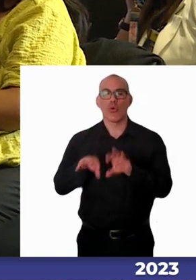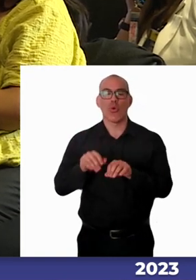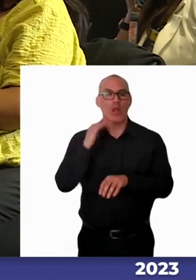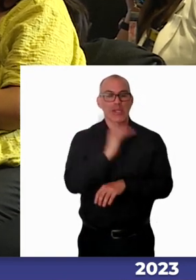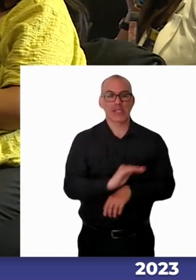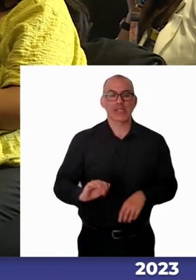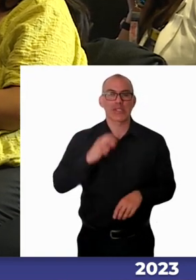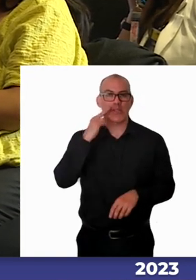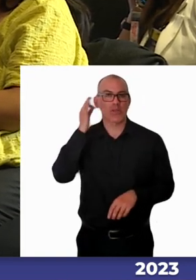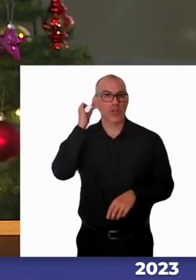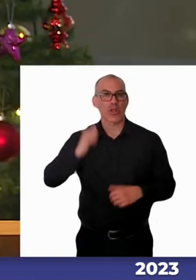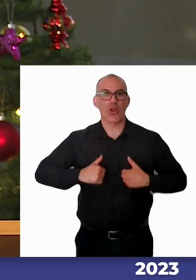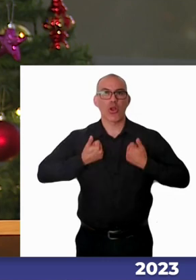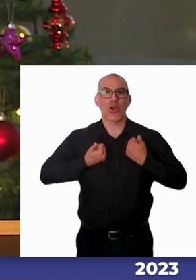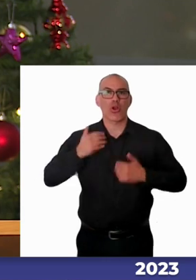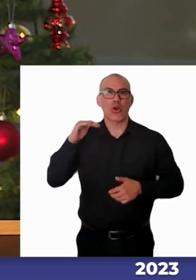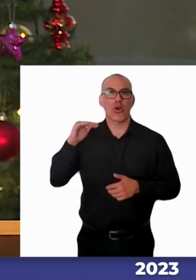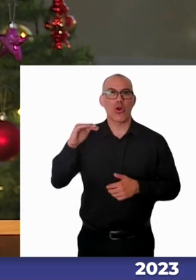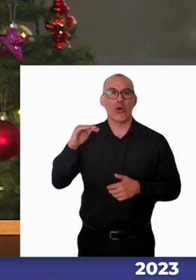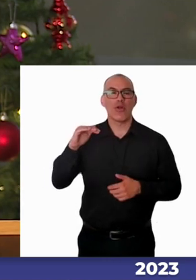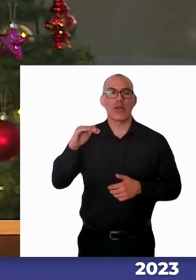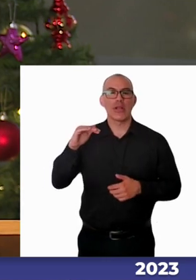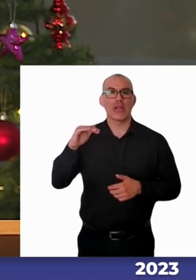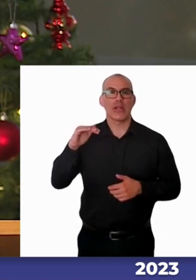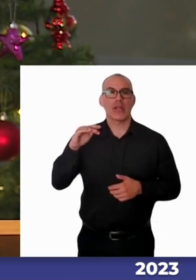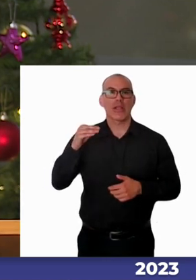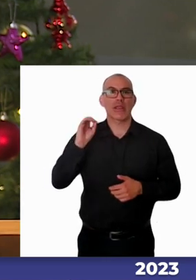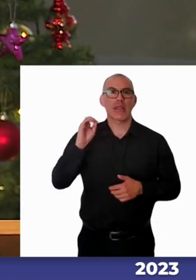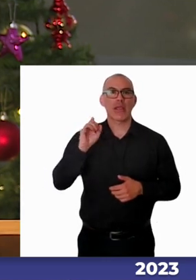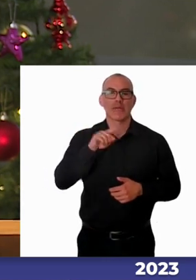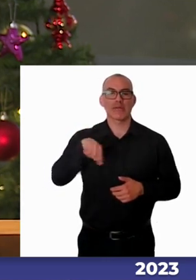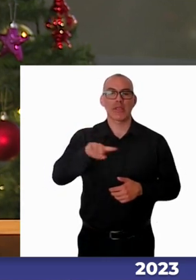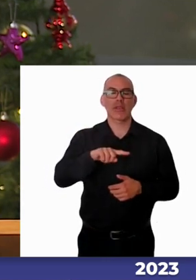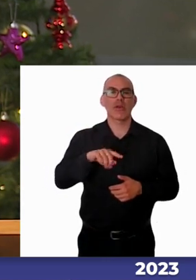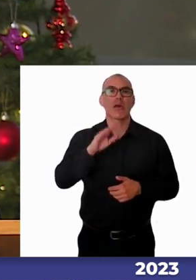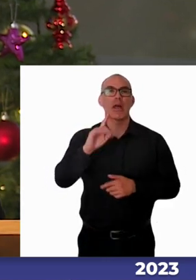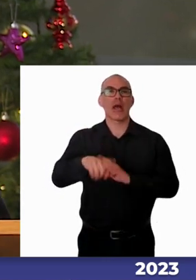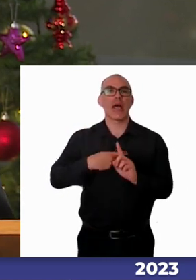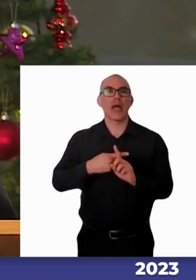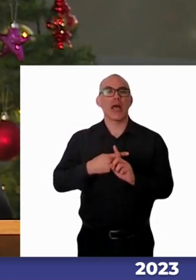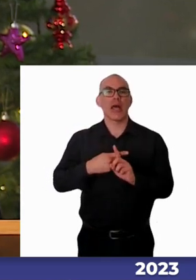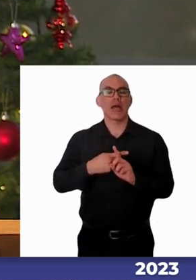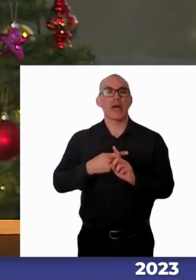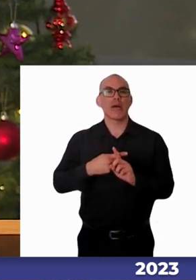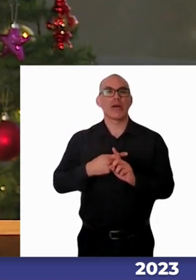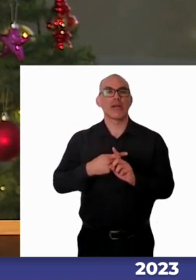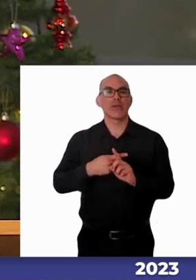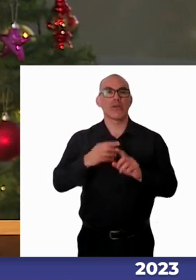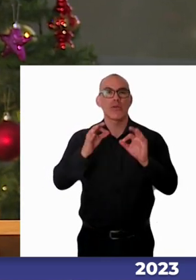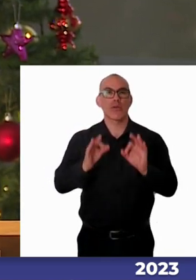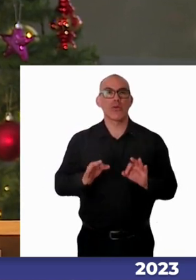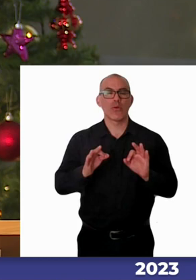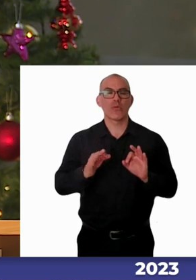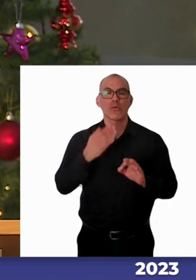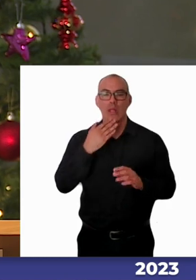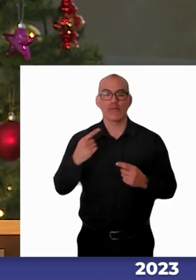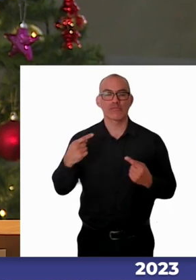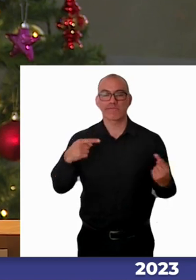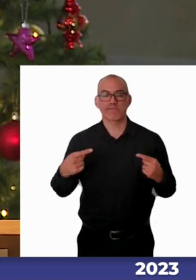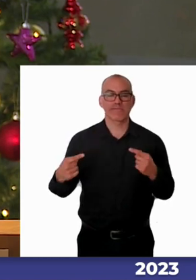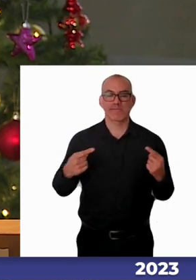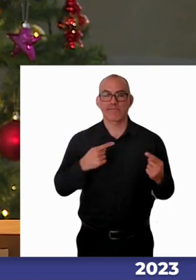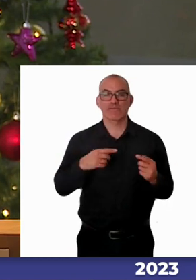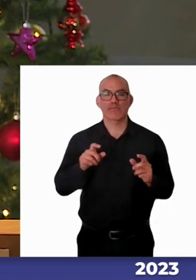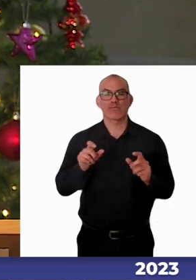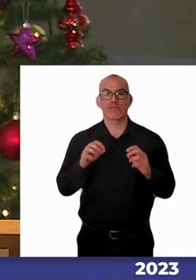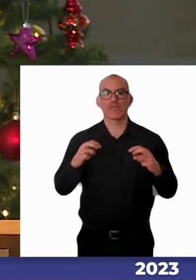jóvenes con discapacidad. Y a su vez, en el transcurso del debate y de la exposición y del intercambio